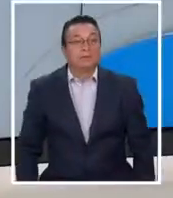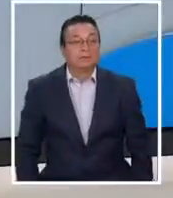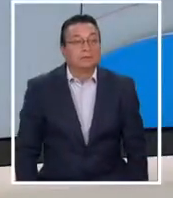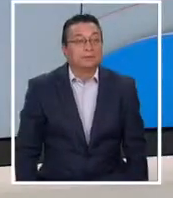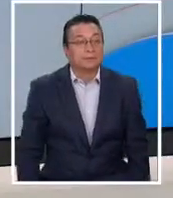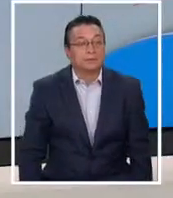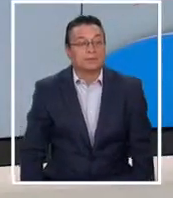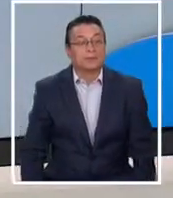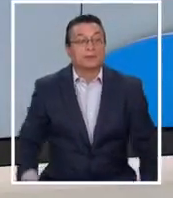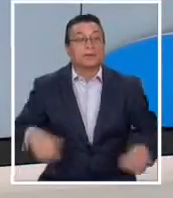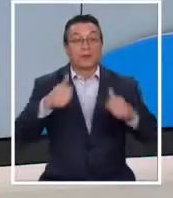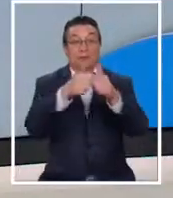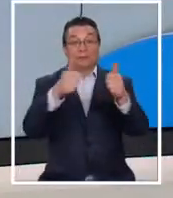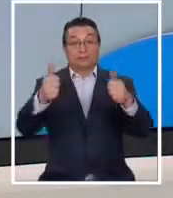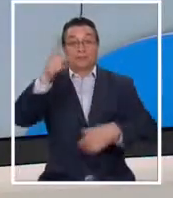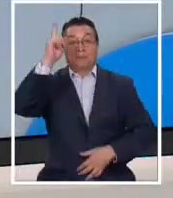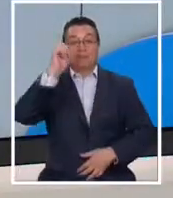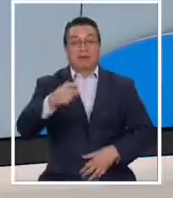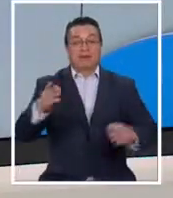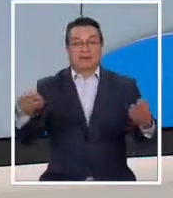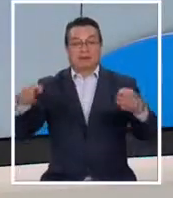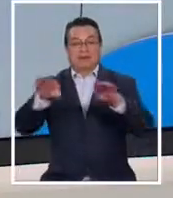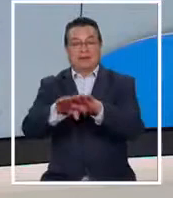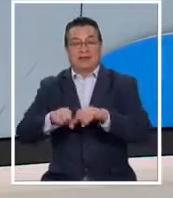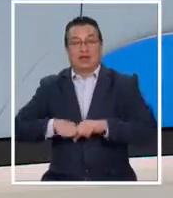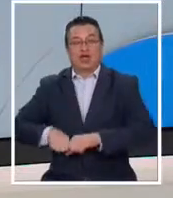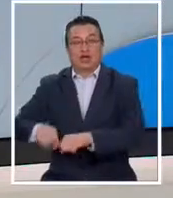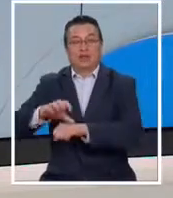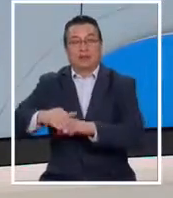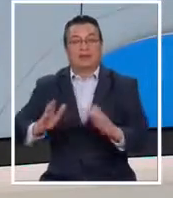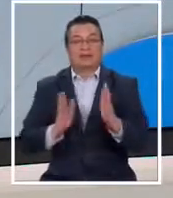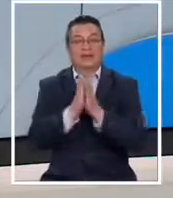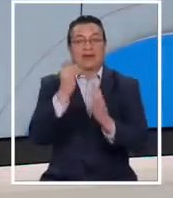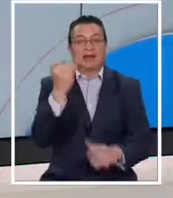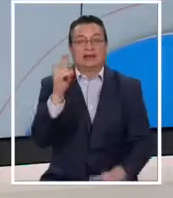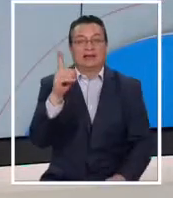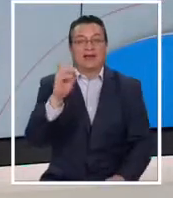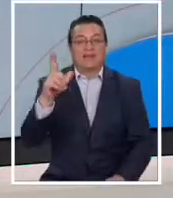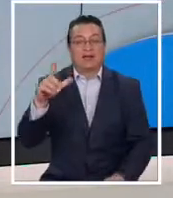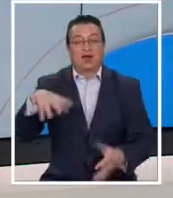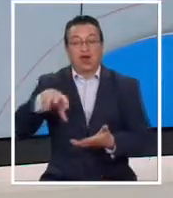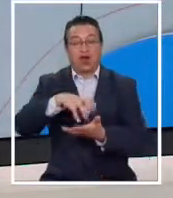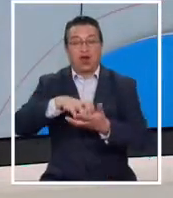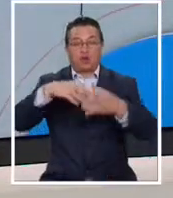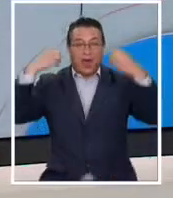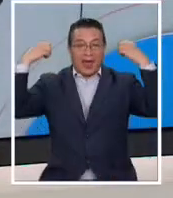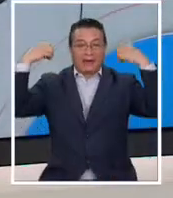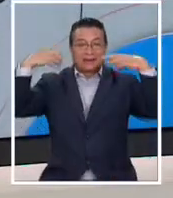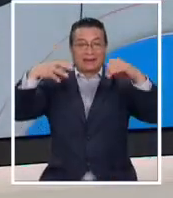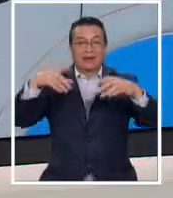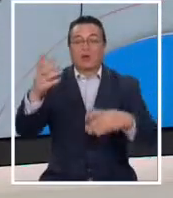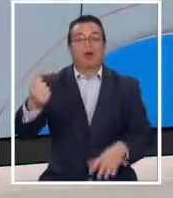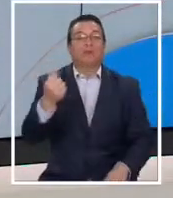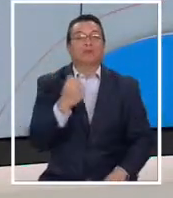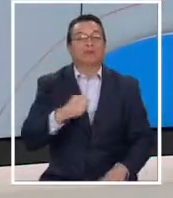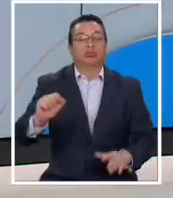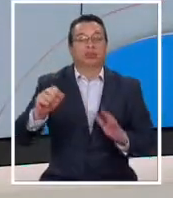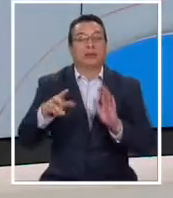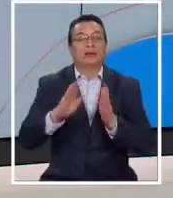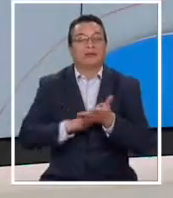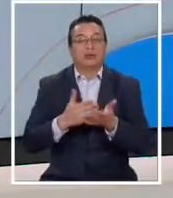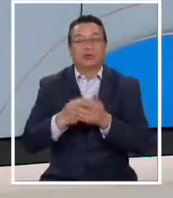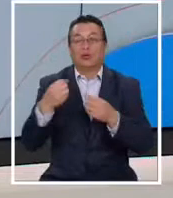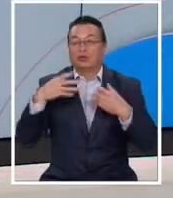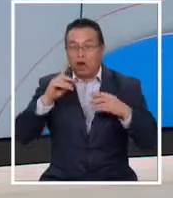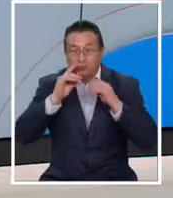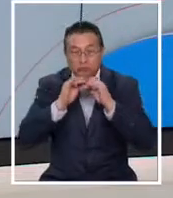La autoridad tuvo que decretar el cierre de un supermercado Santa Isabel, ubicado en la comuna de La Cisterna, por incumplir el protocolo sanitario ante un brote de